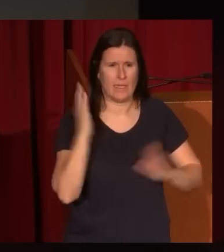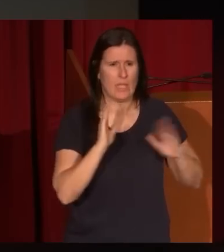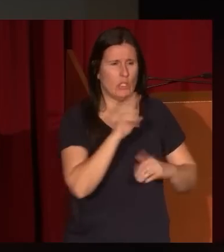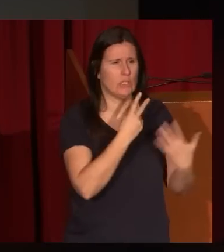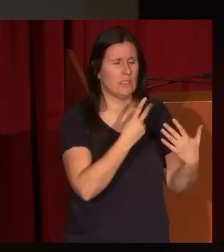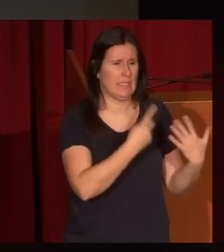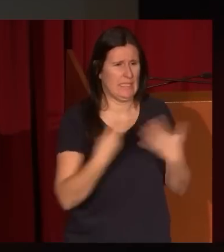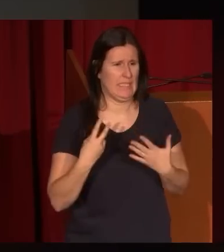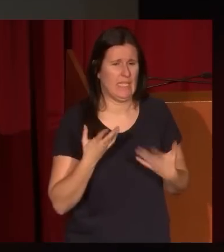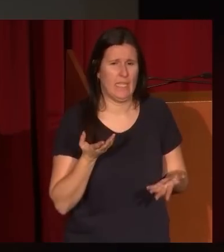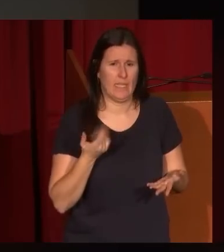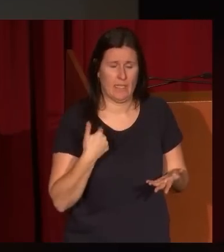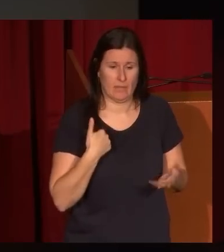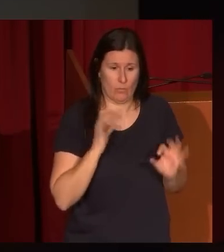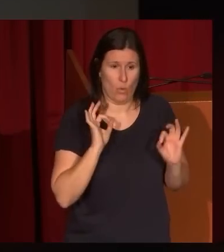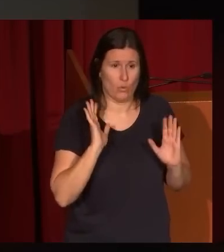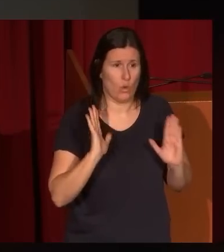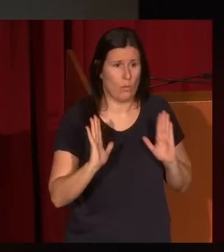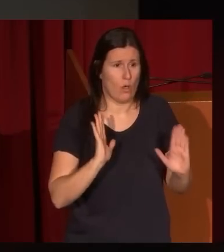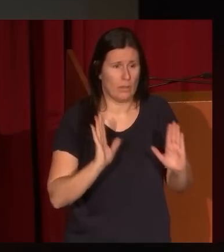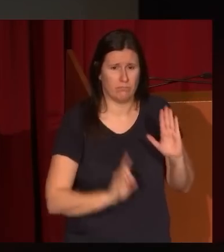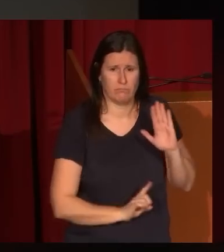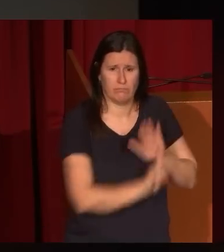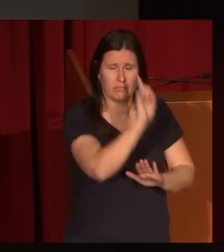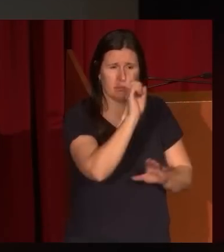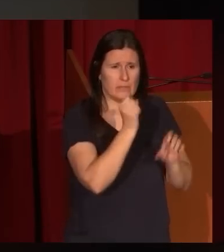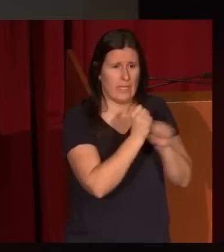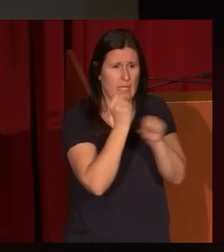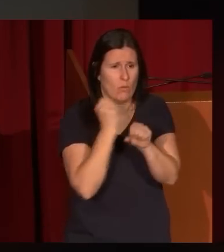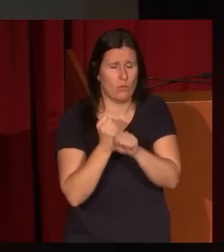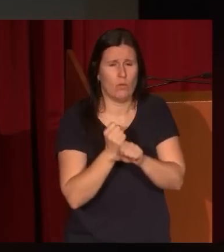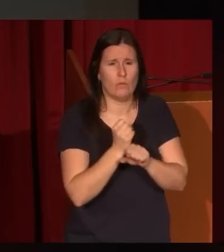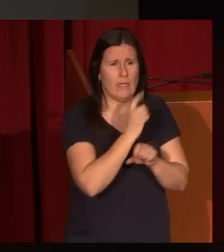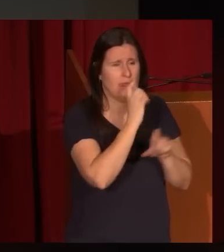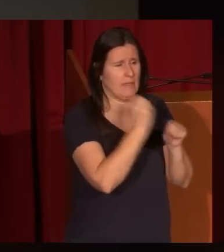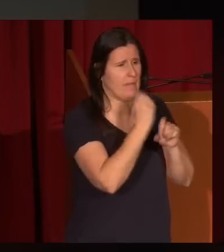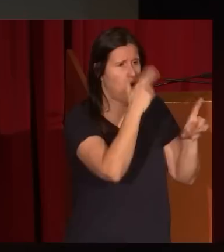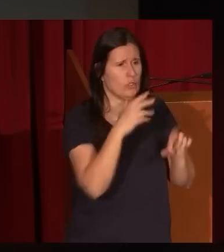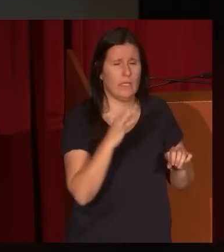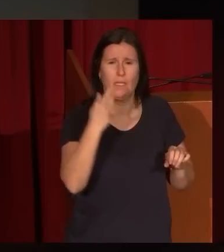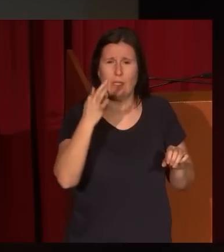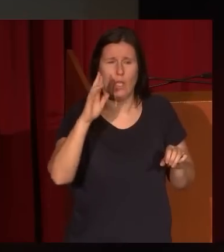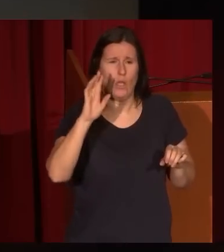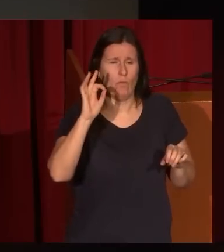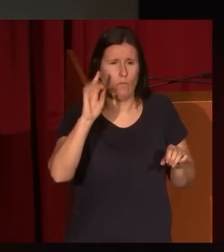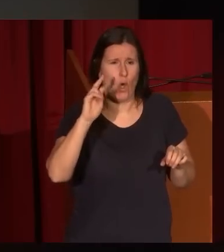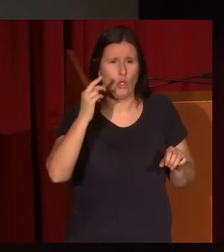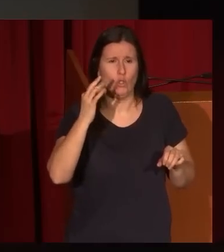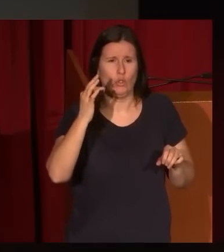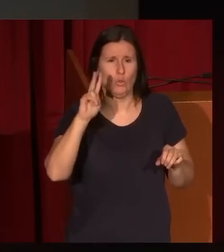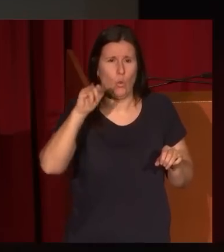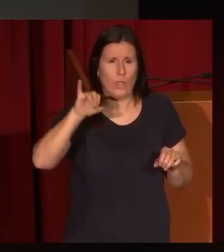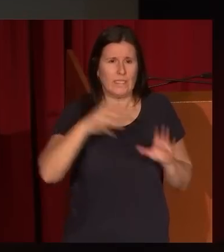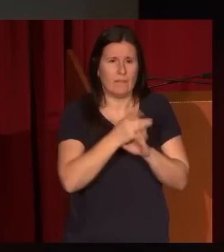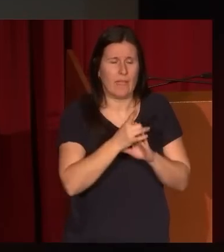está en plena ejecución la obra de Fortuny, por ejemplo. Es decir, ese gusto por